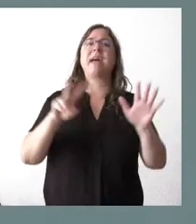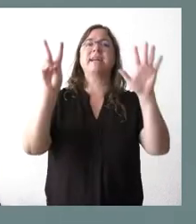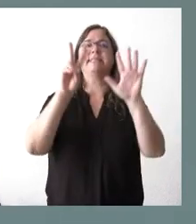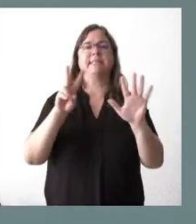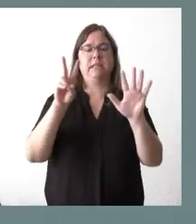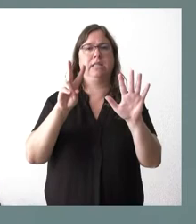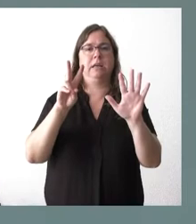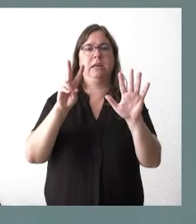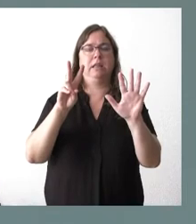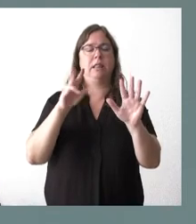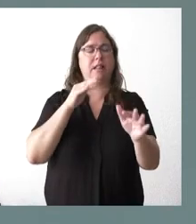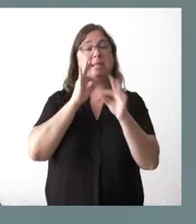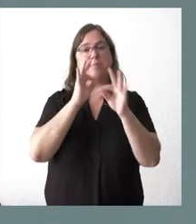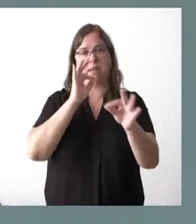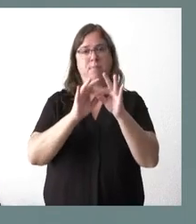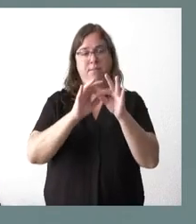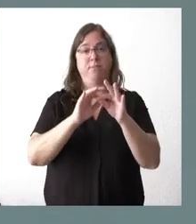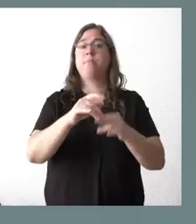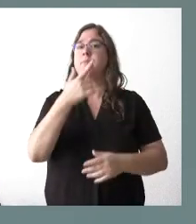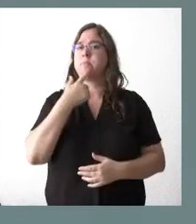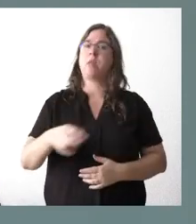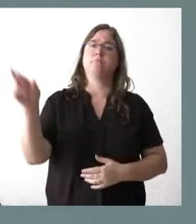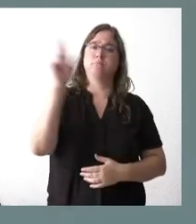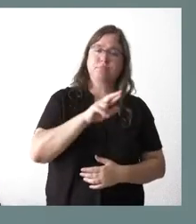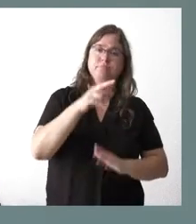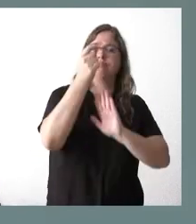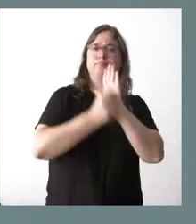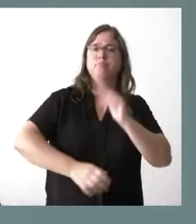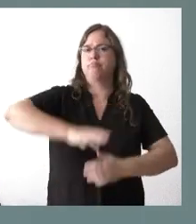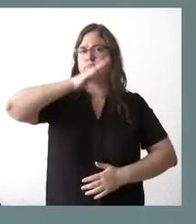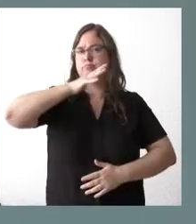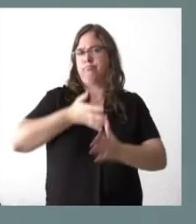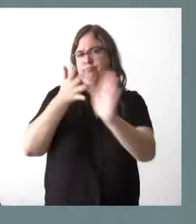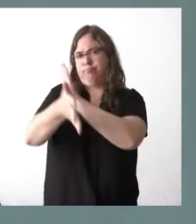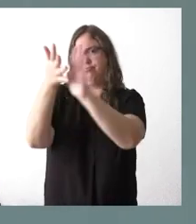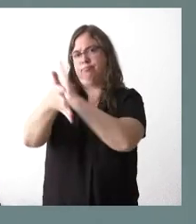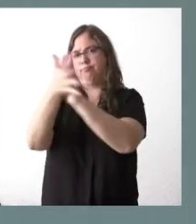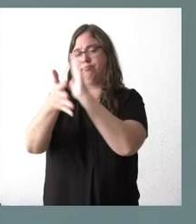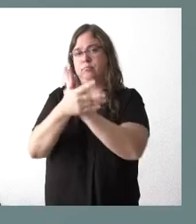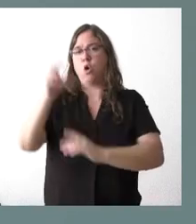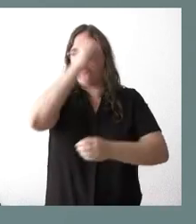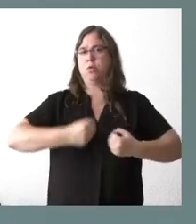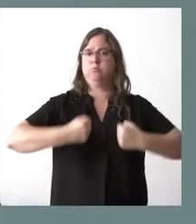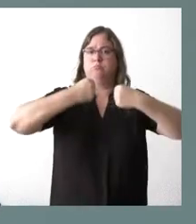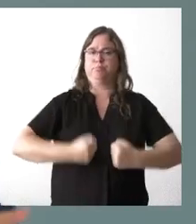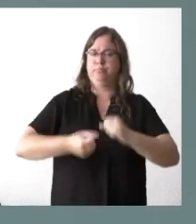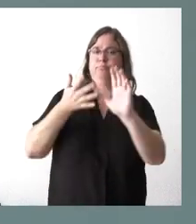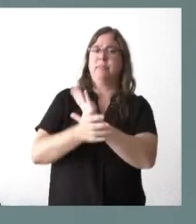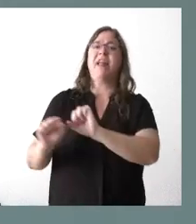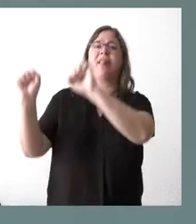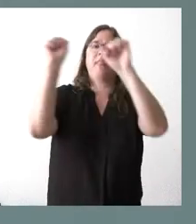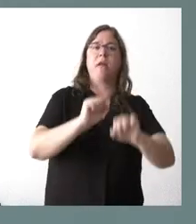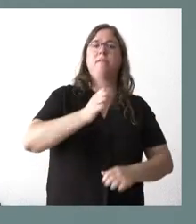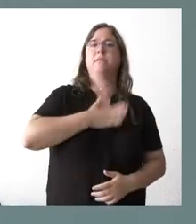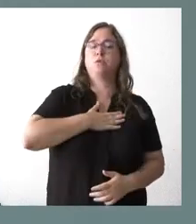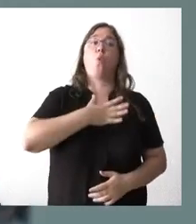septiembre. Y, por tanto, ahí reiteraremos nuestros argumentos. Y, por tanto, sin renunciar a nuestras posiciones ni a la defensa jurídica que nos